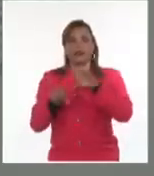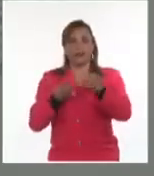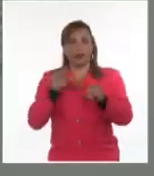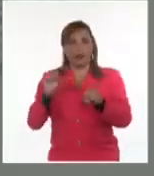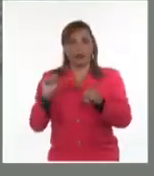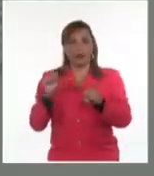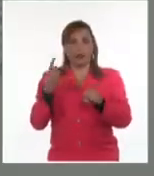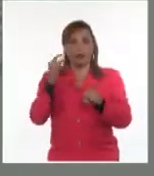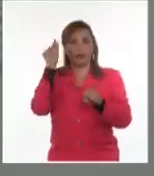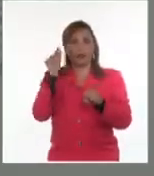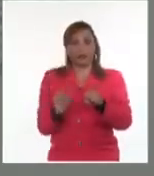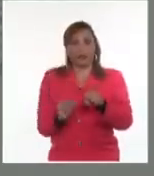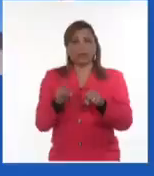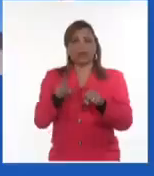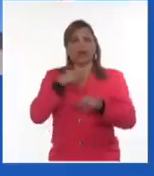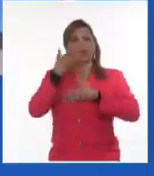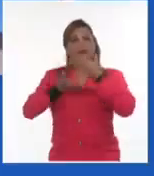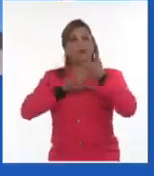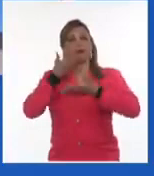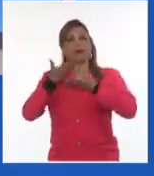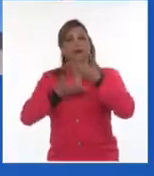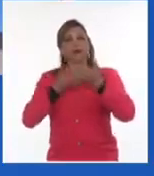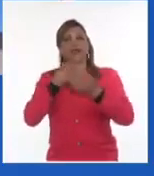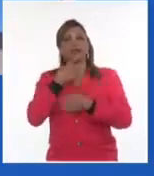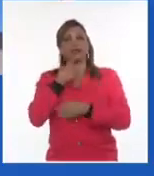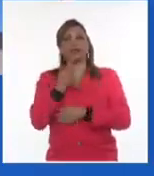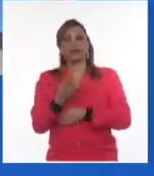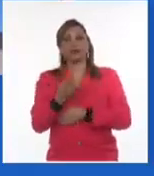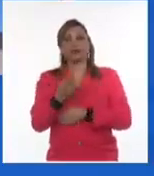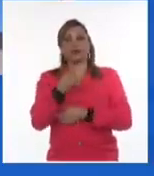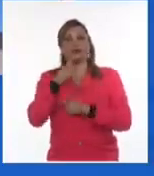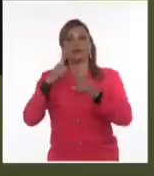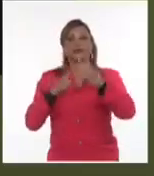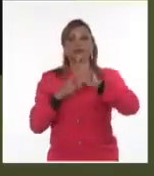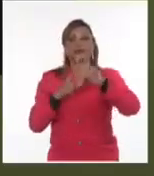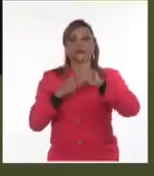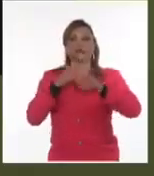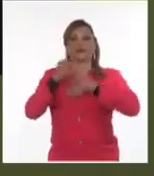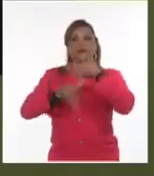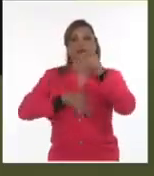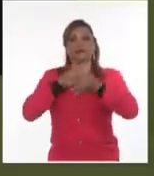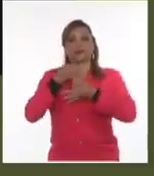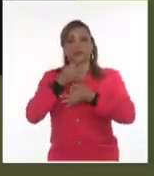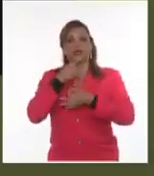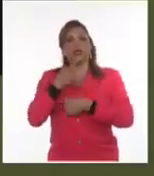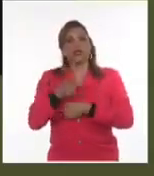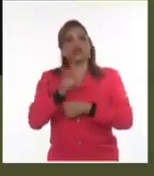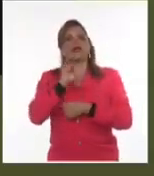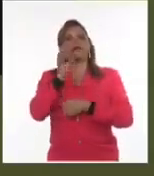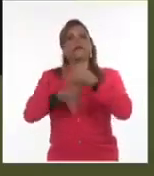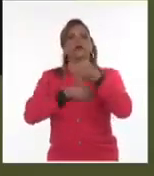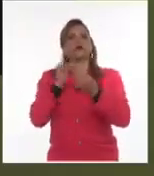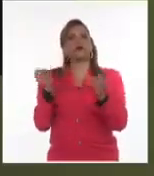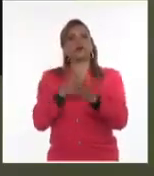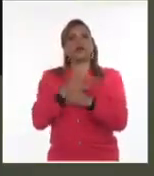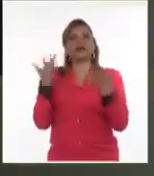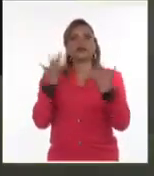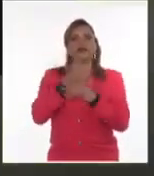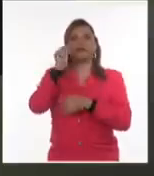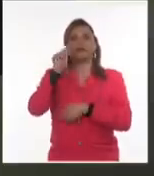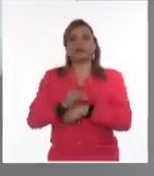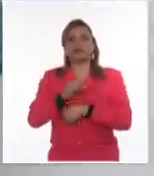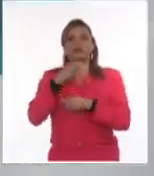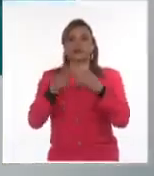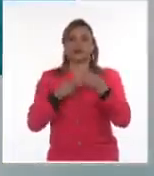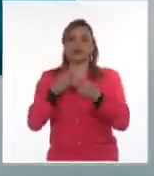encartado, su confesión en denuncia pública en Televisión Nacional en aquel entonces dejó claro quiénes estaban detrás de su